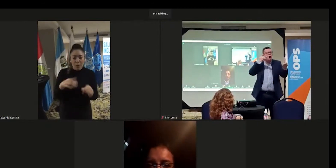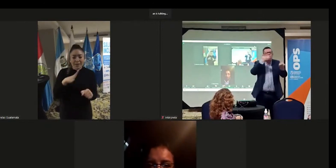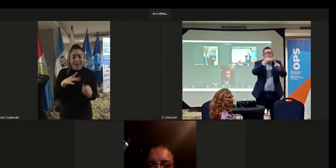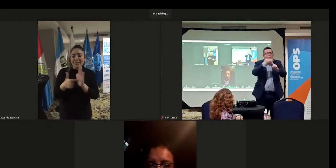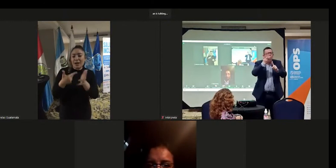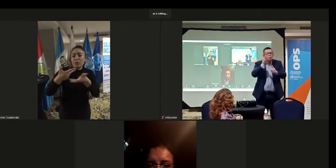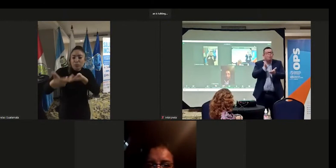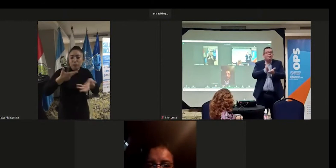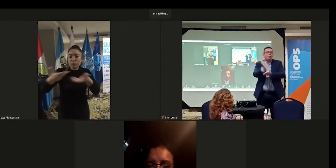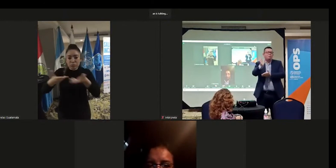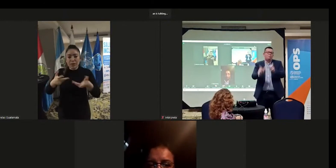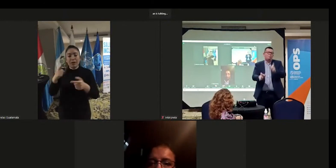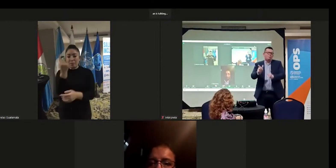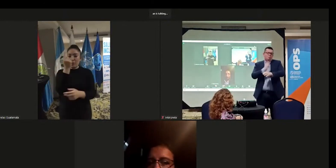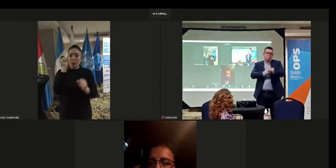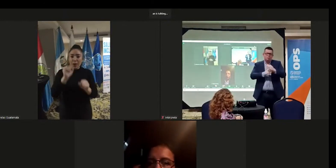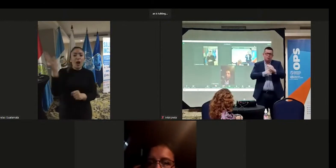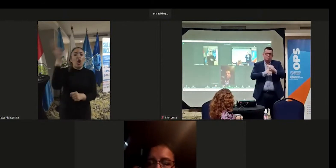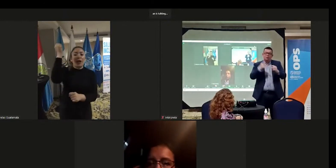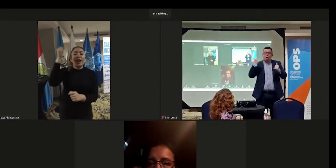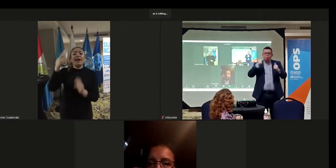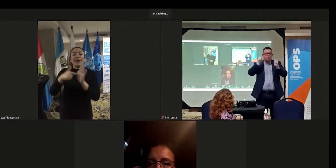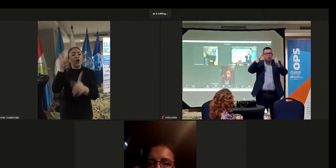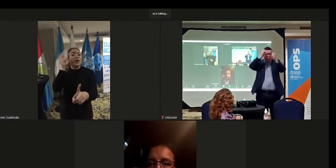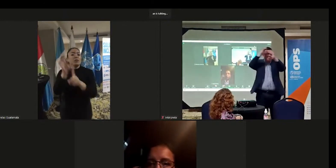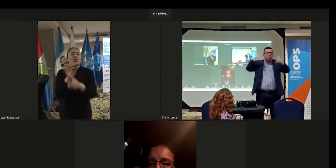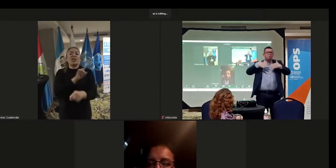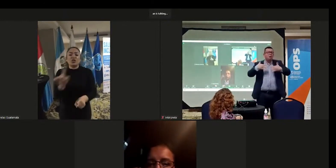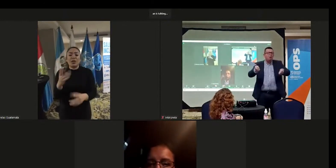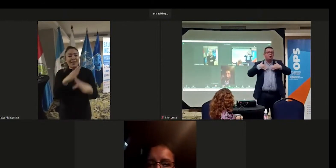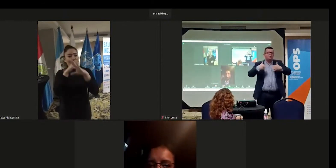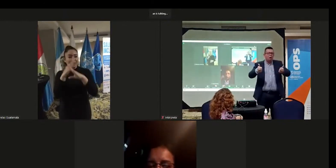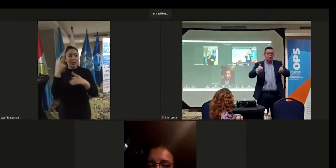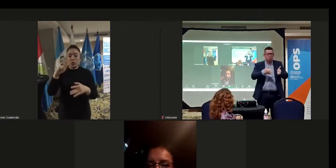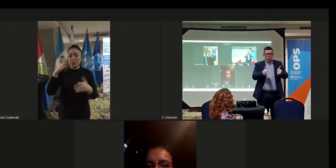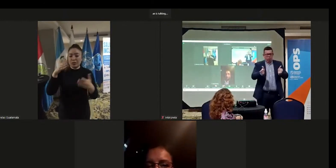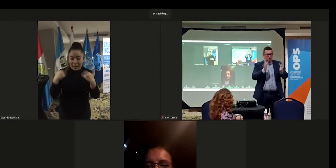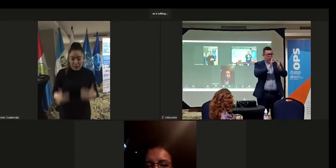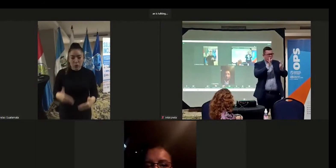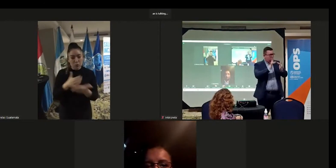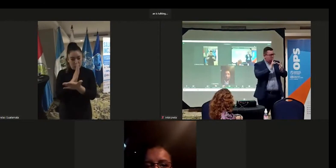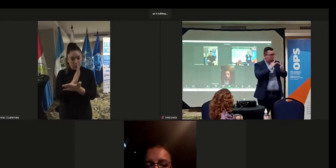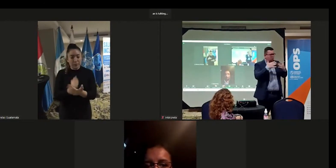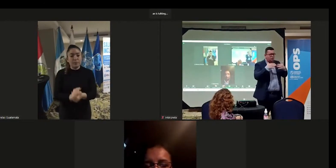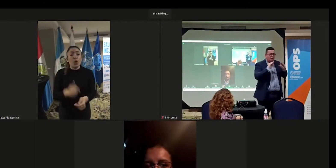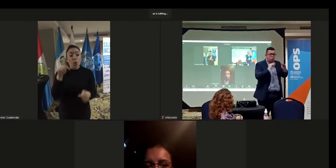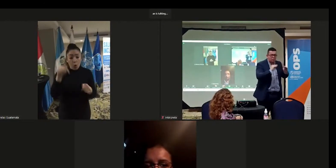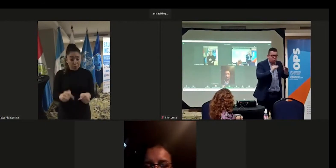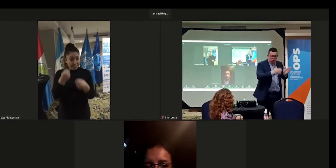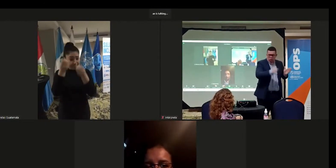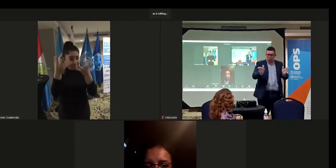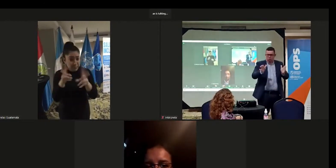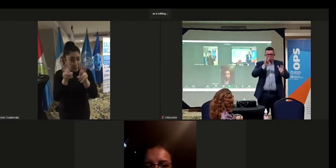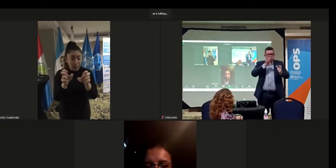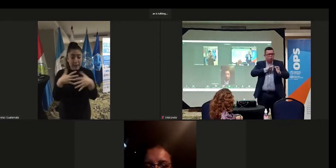interrelación, lo que va a lograr realmente el objetivo, que son la defensa de los derechos humanos. Hoy hablábamos de salud, pero